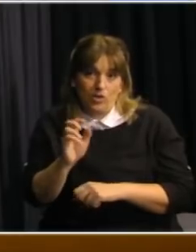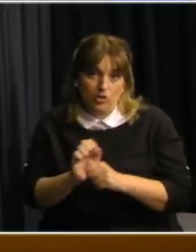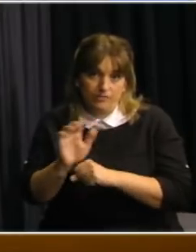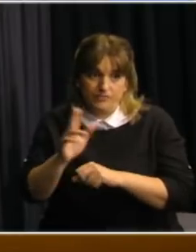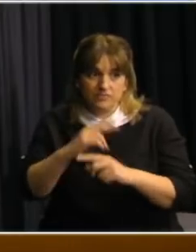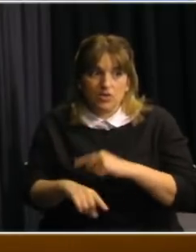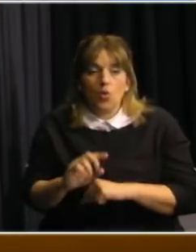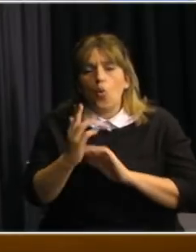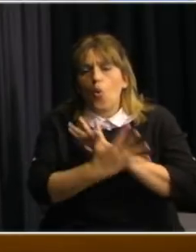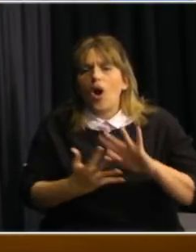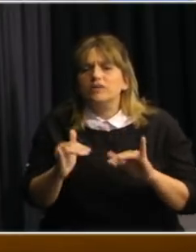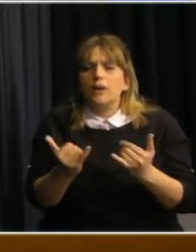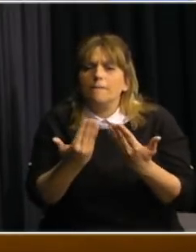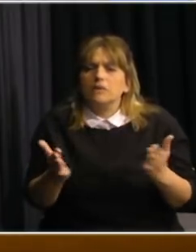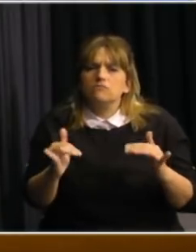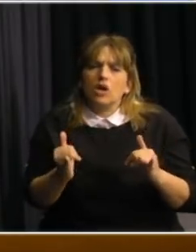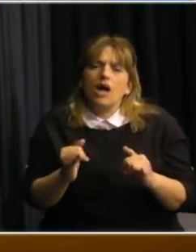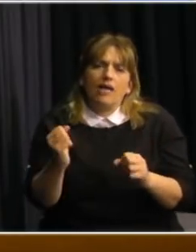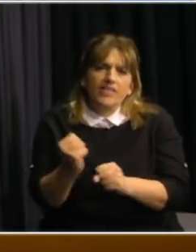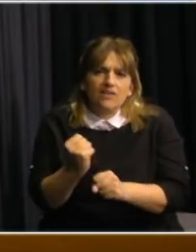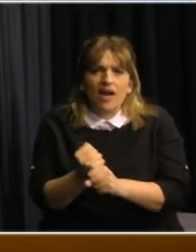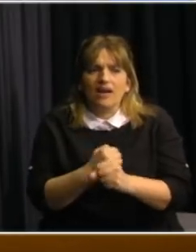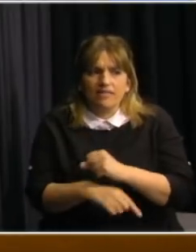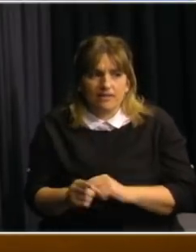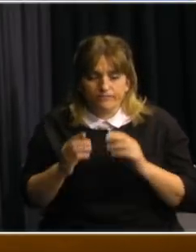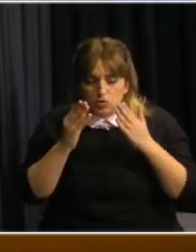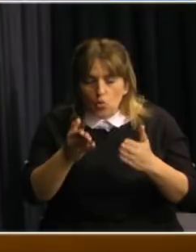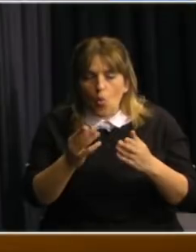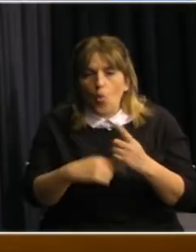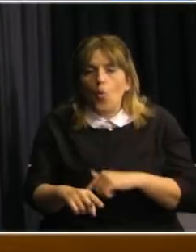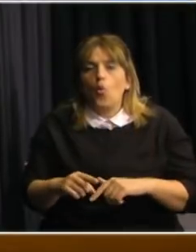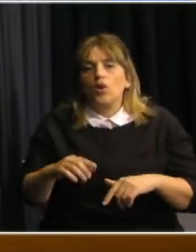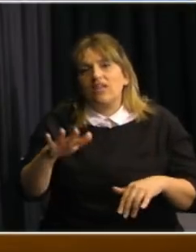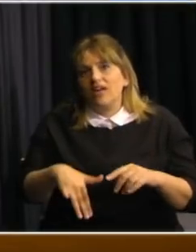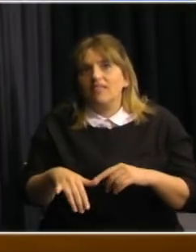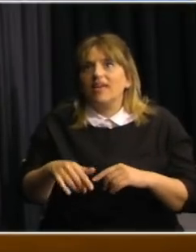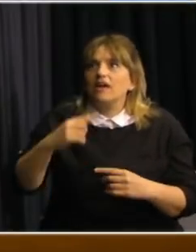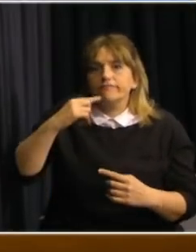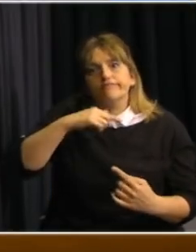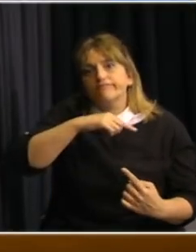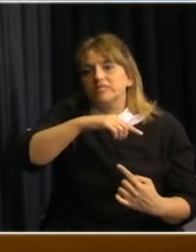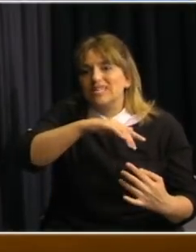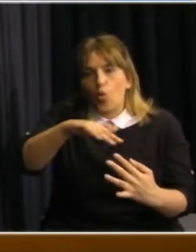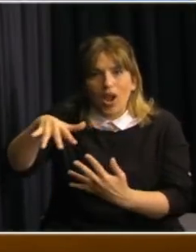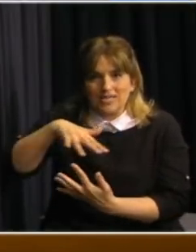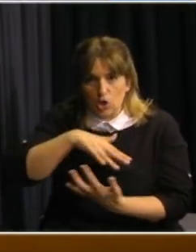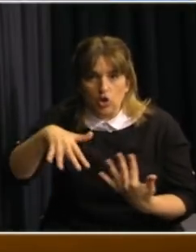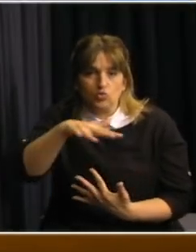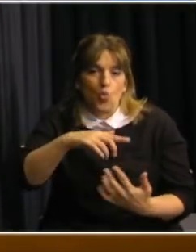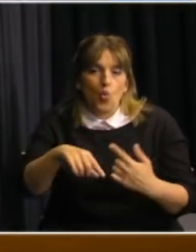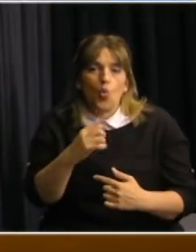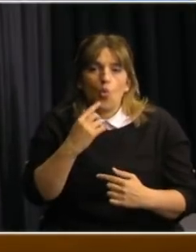planteado la estrategia de contención, es decir, mantener un nivel de circulación viral muy bajo, contenido y